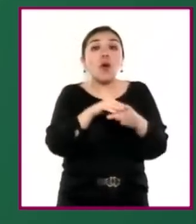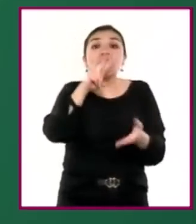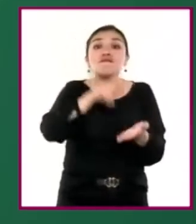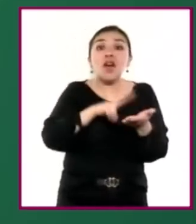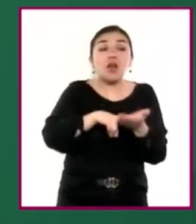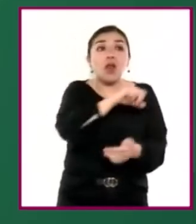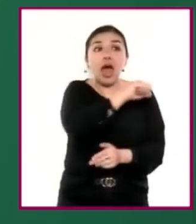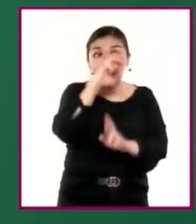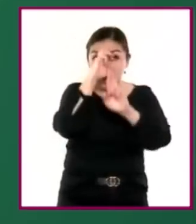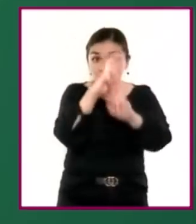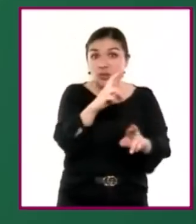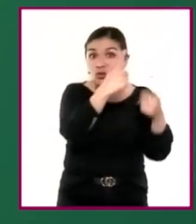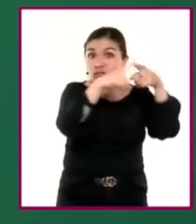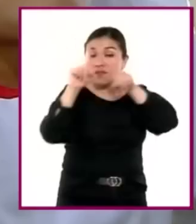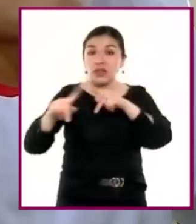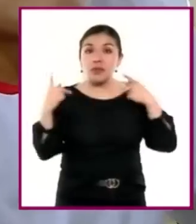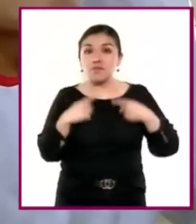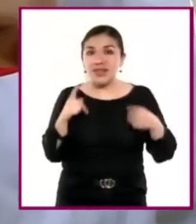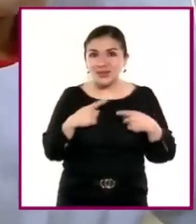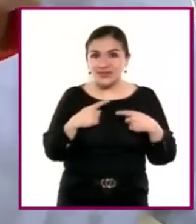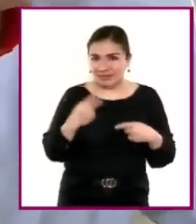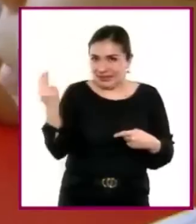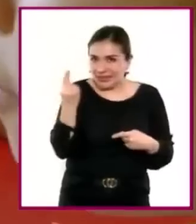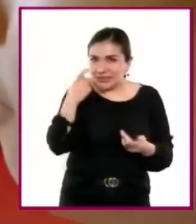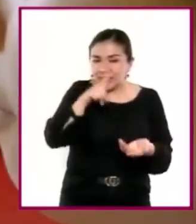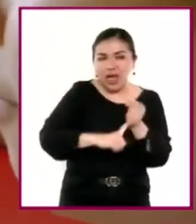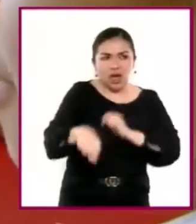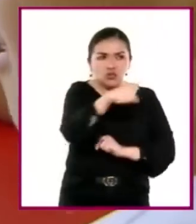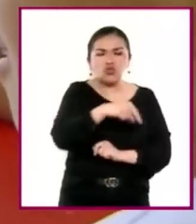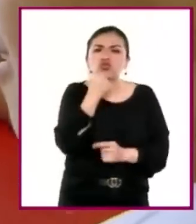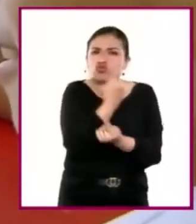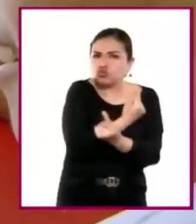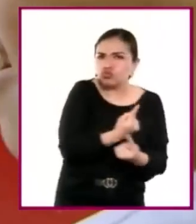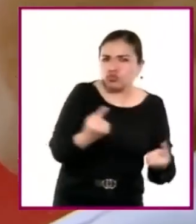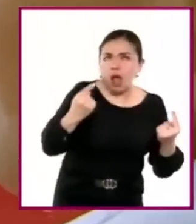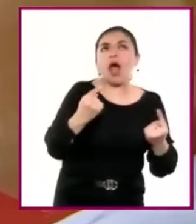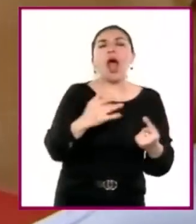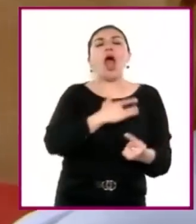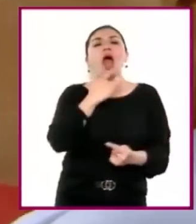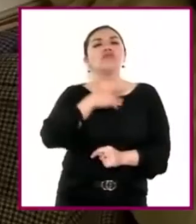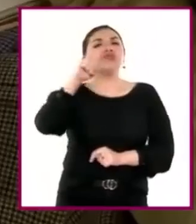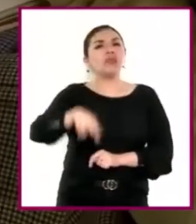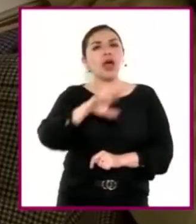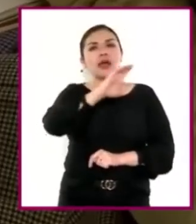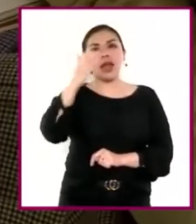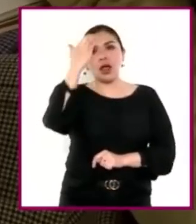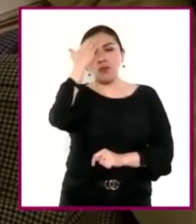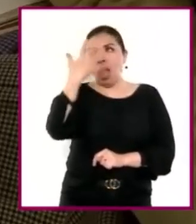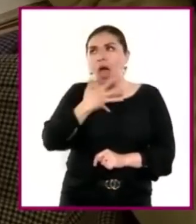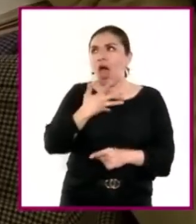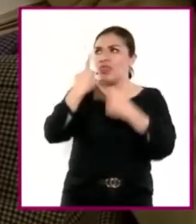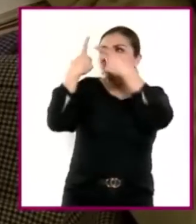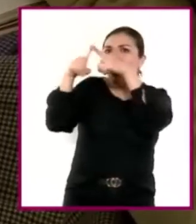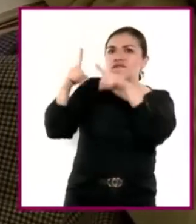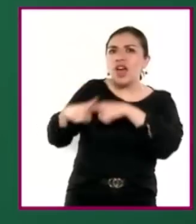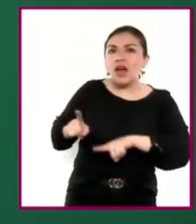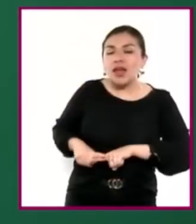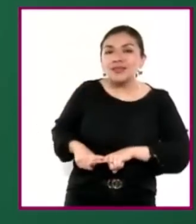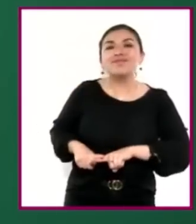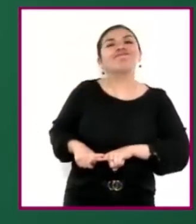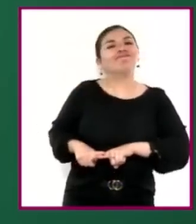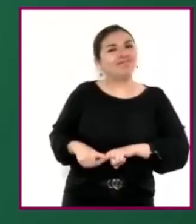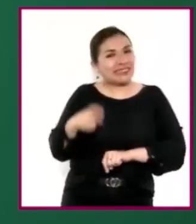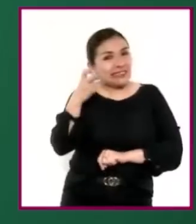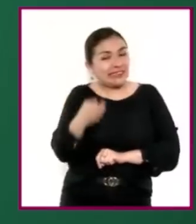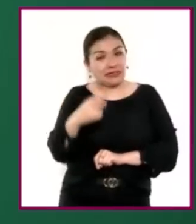a los valores de las demás personas. Esto implica desarrollar en las niñas y los niños el reconocimiento a la diversidad. De